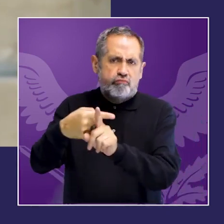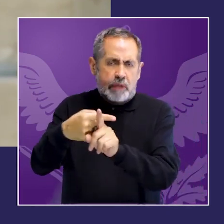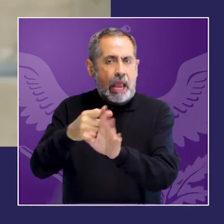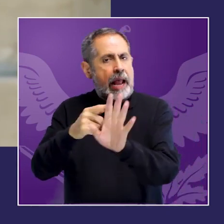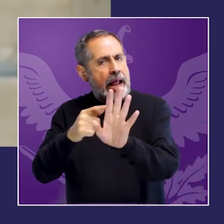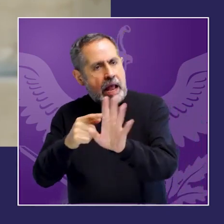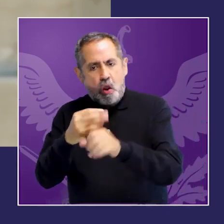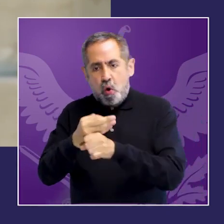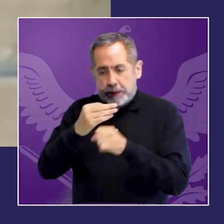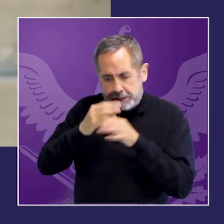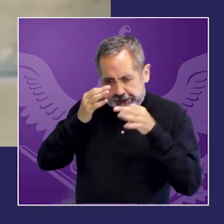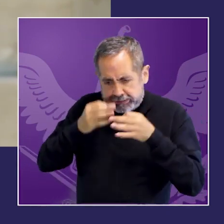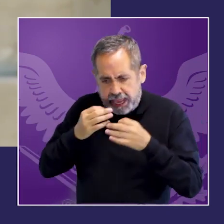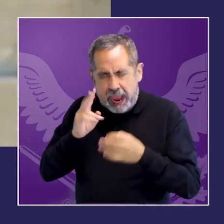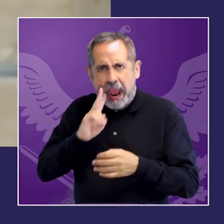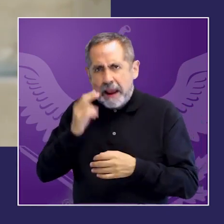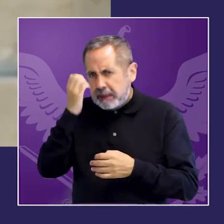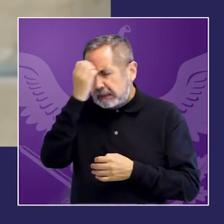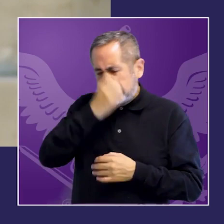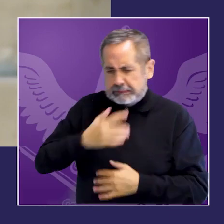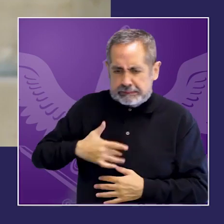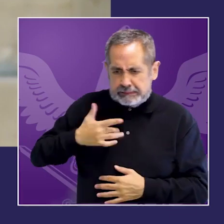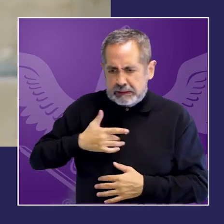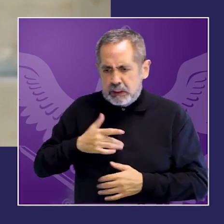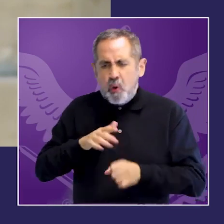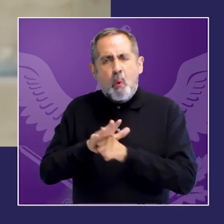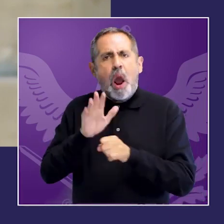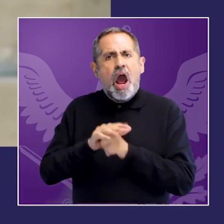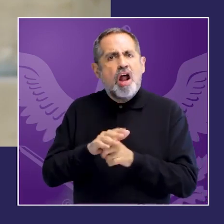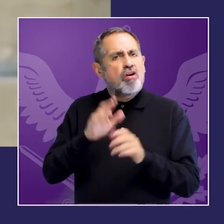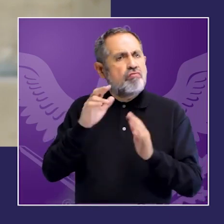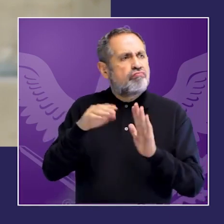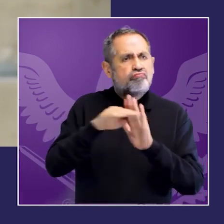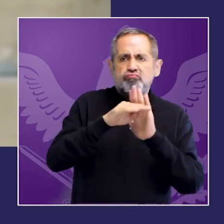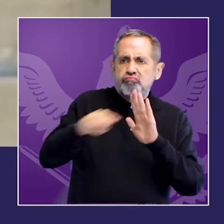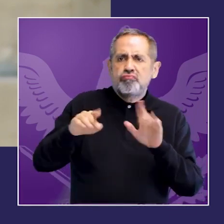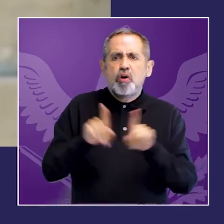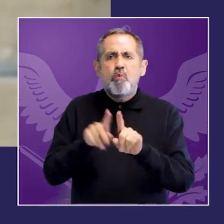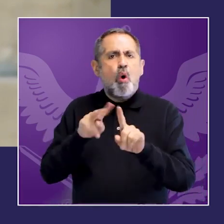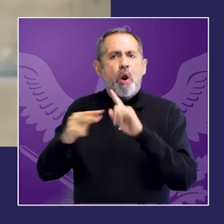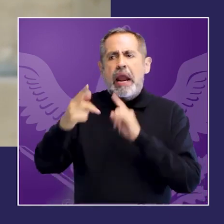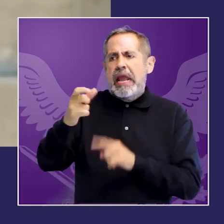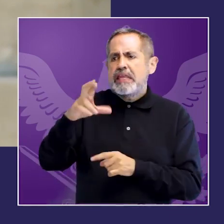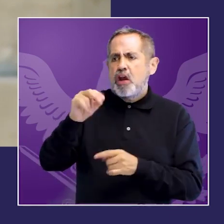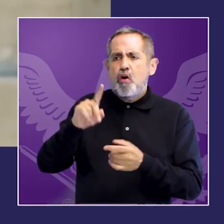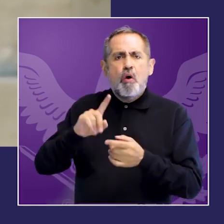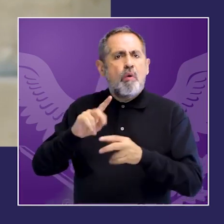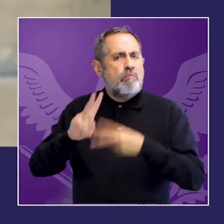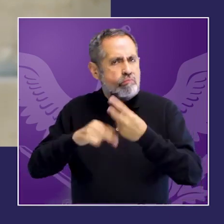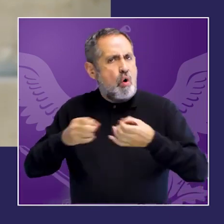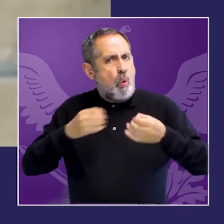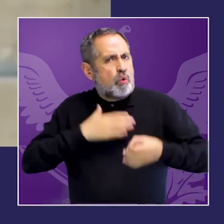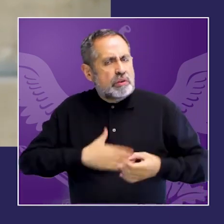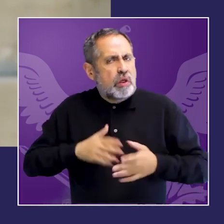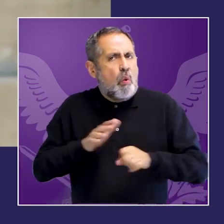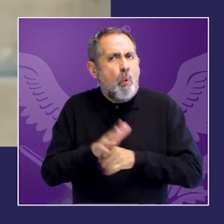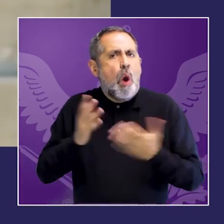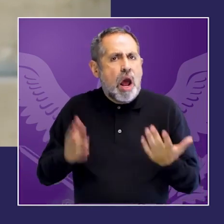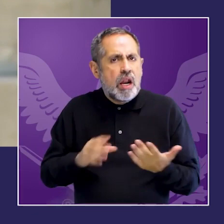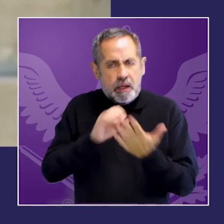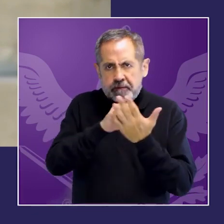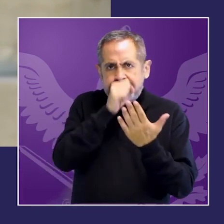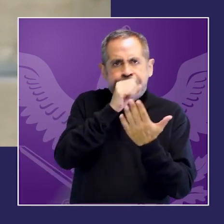género en la justicia y la agenda de justicia de género para la región en un momento en el que toman